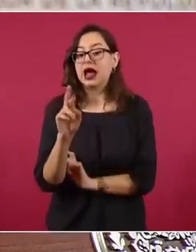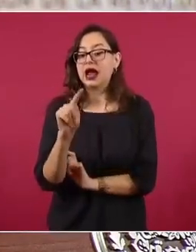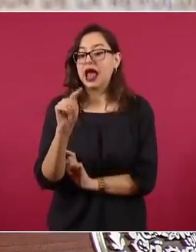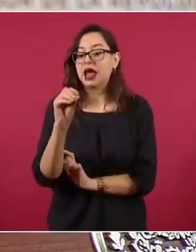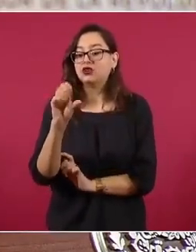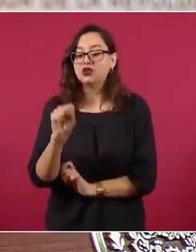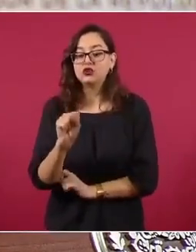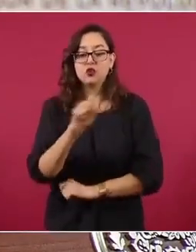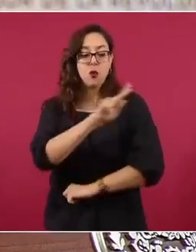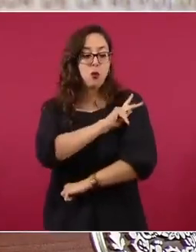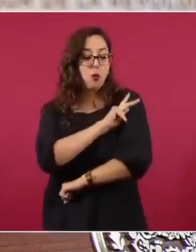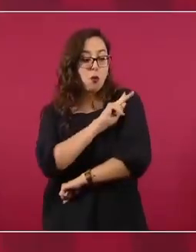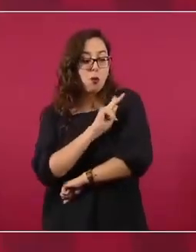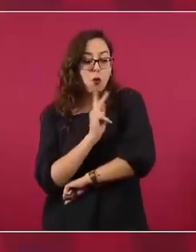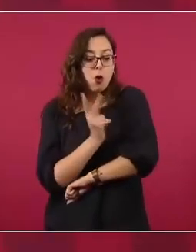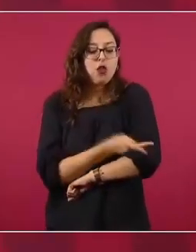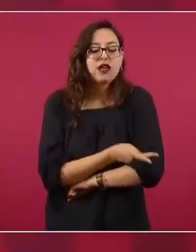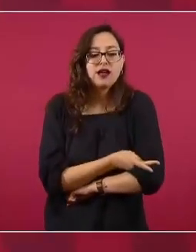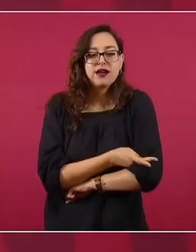para ellos